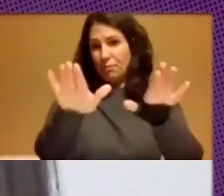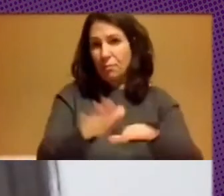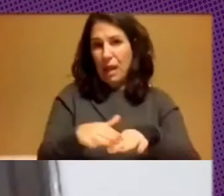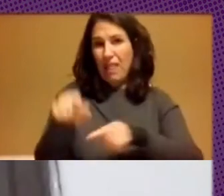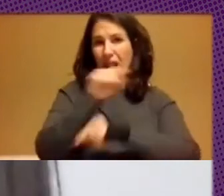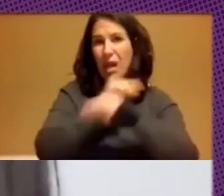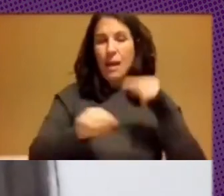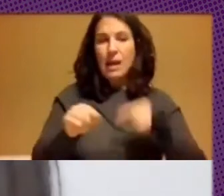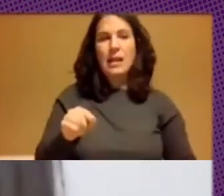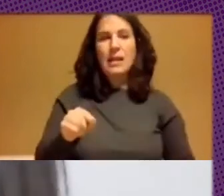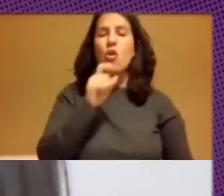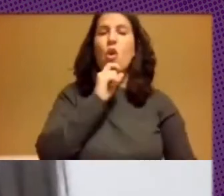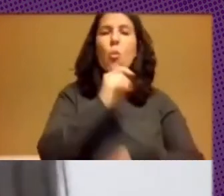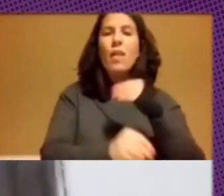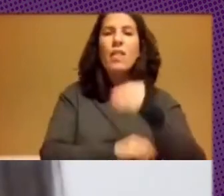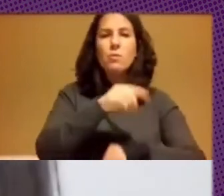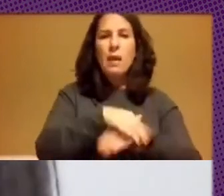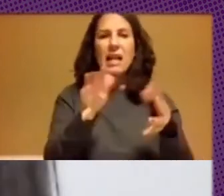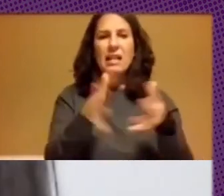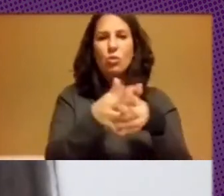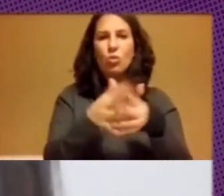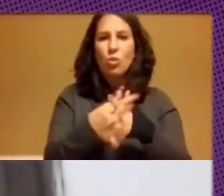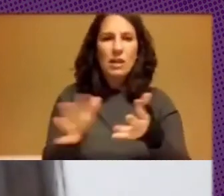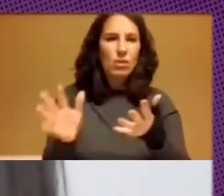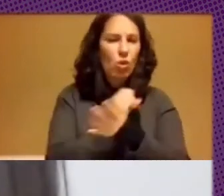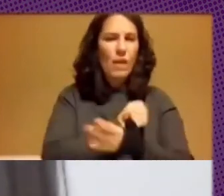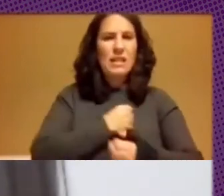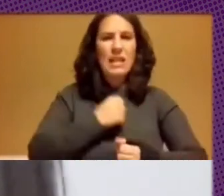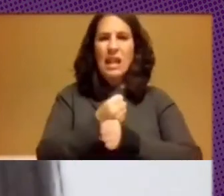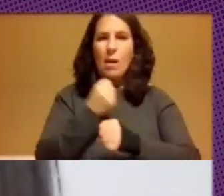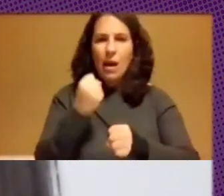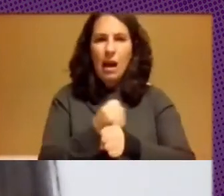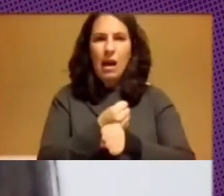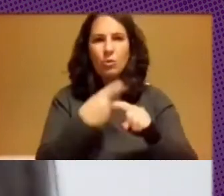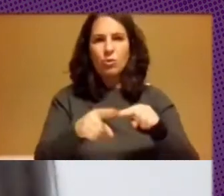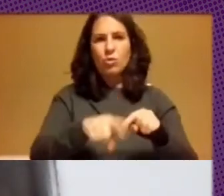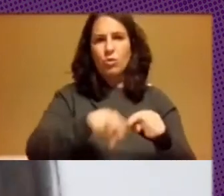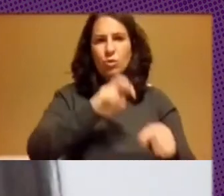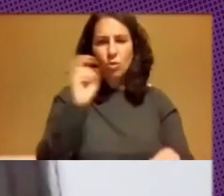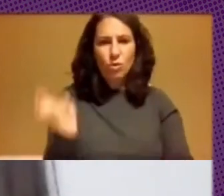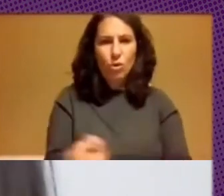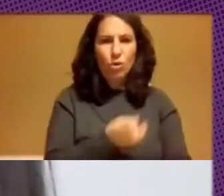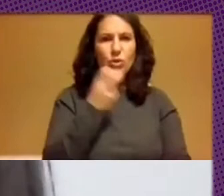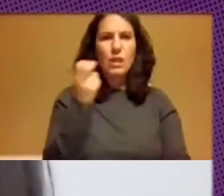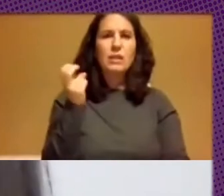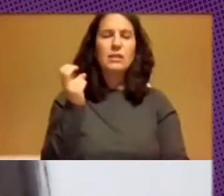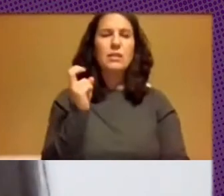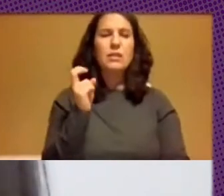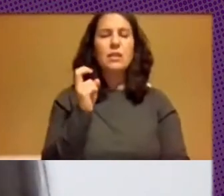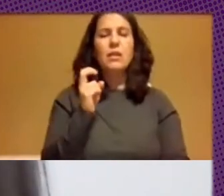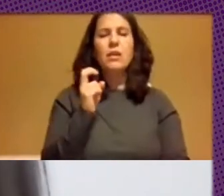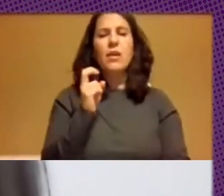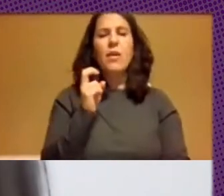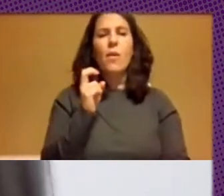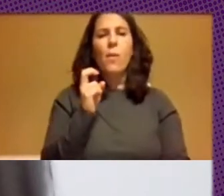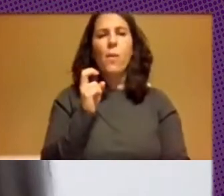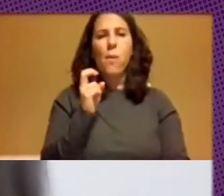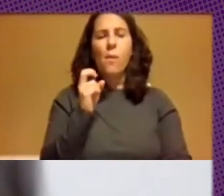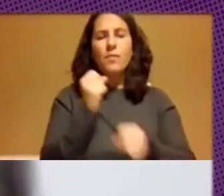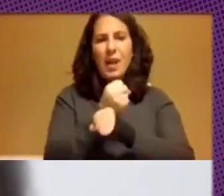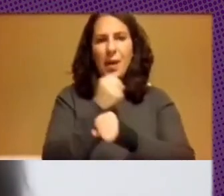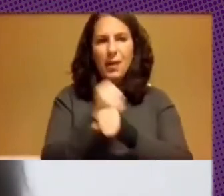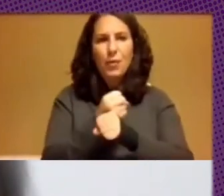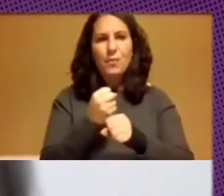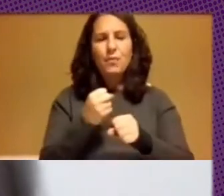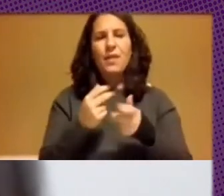para que todas estas estructuras en las cuales trabajamos todas las soluciones que también se trabajaron en términos de legislación todo el trabajo